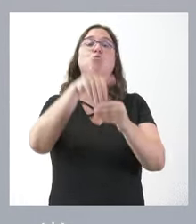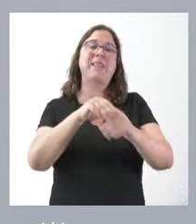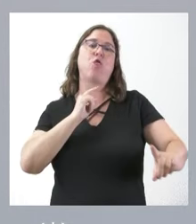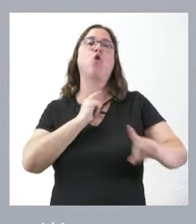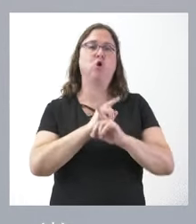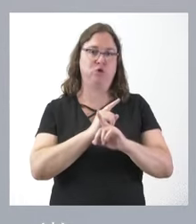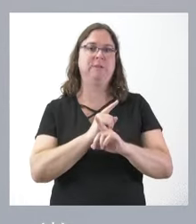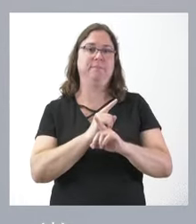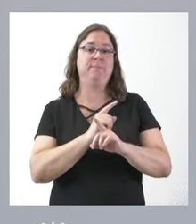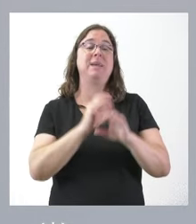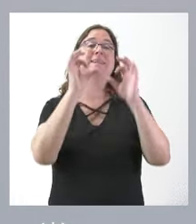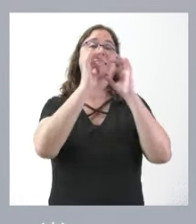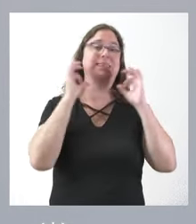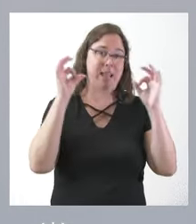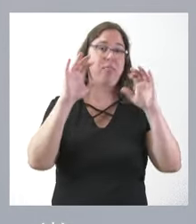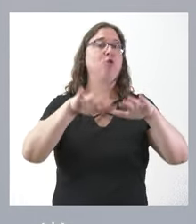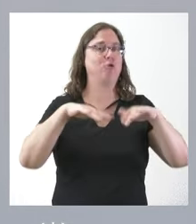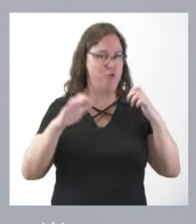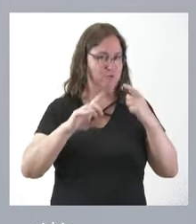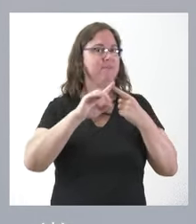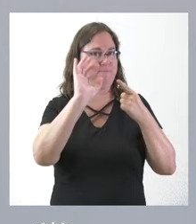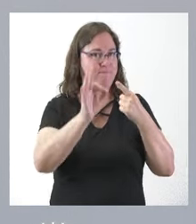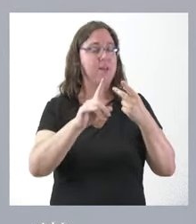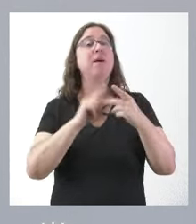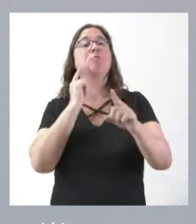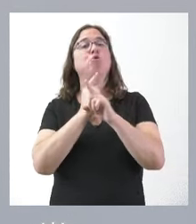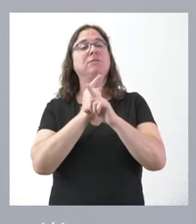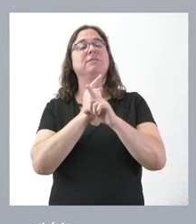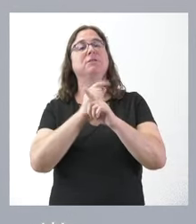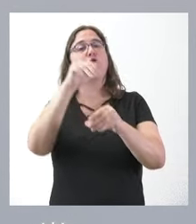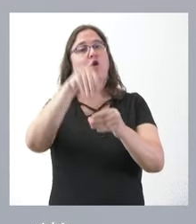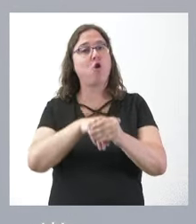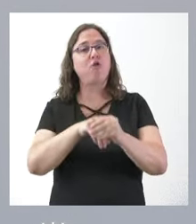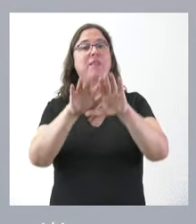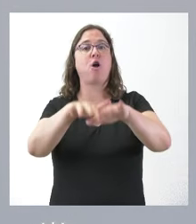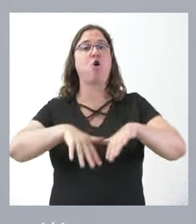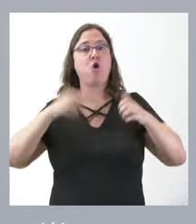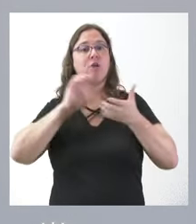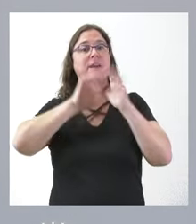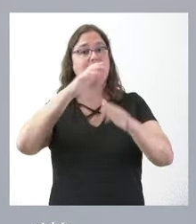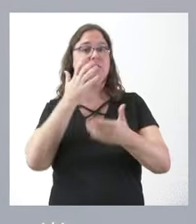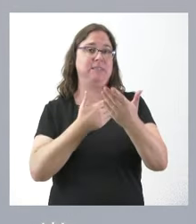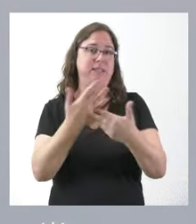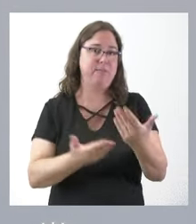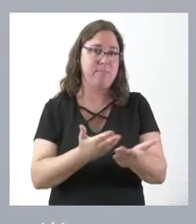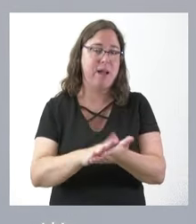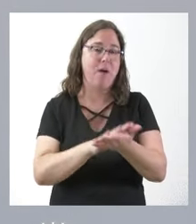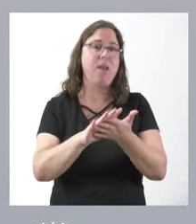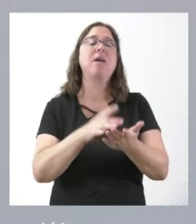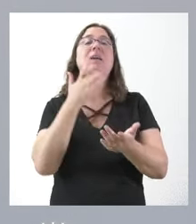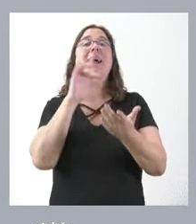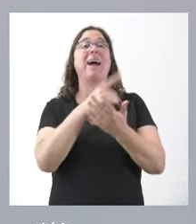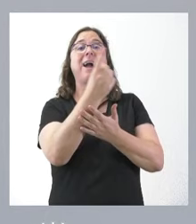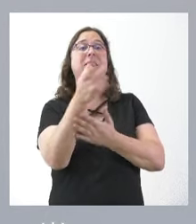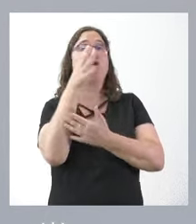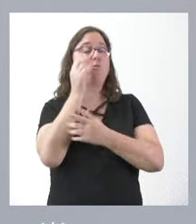en el Congreso y en el Senado, es votando en contra en las Cortes de Castilla y León, si se plantea, es votando en contra en cada uno de los